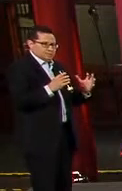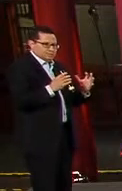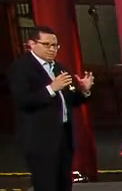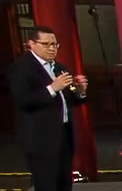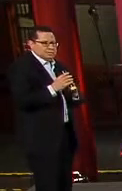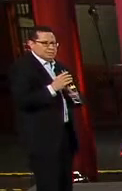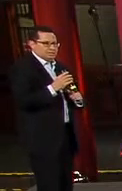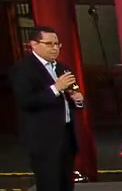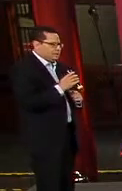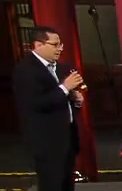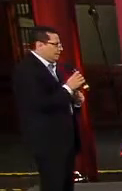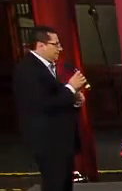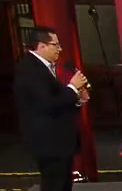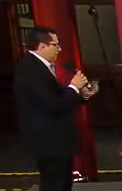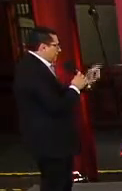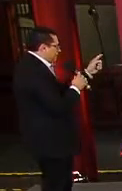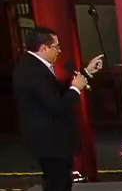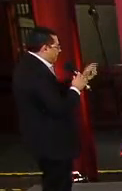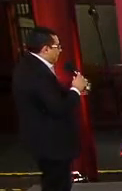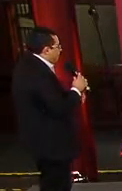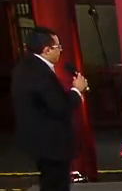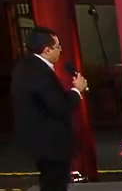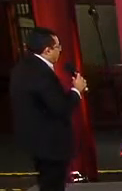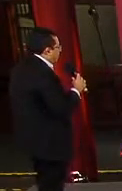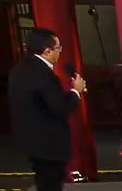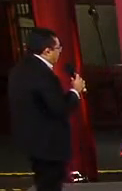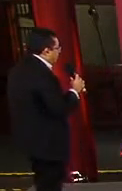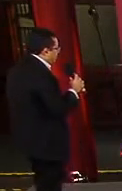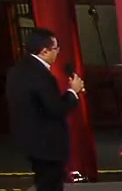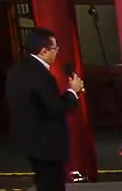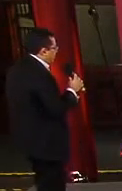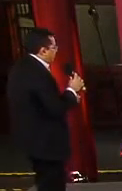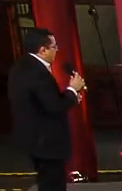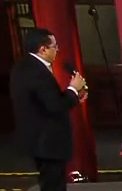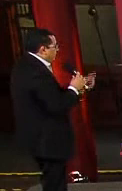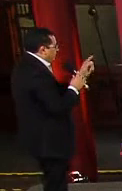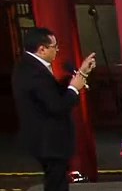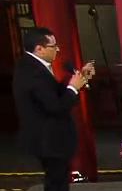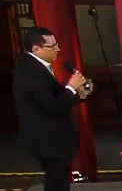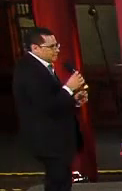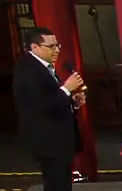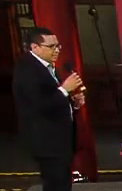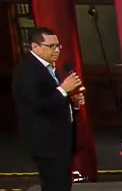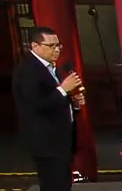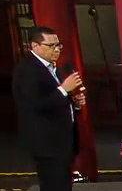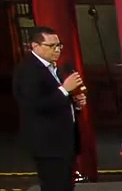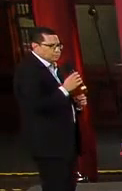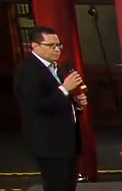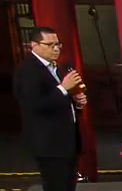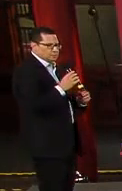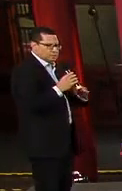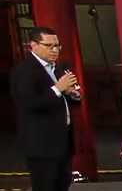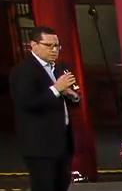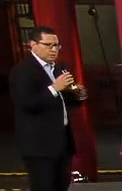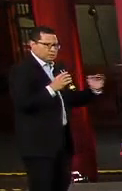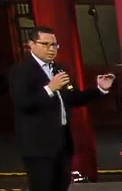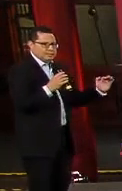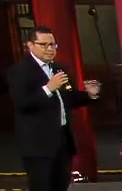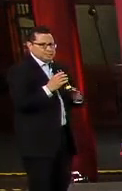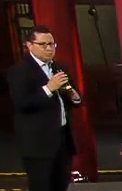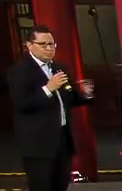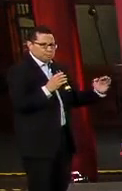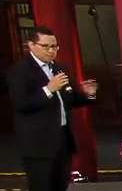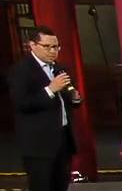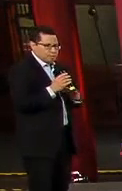en el mundo en relación al tema de la pandemia. La tasa de letalidad en 6.1%, que